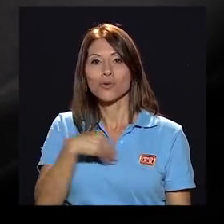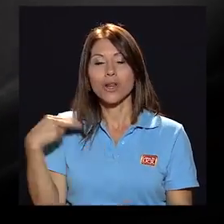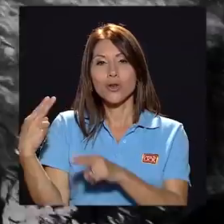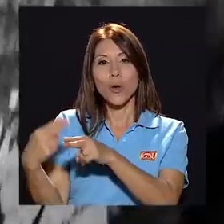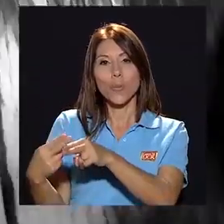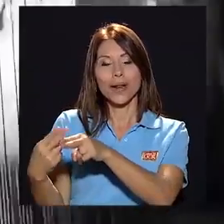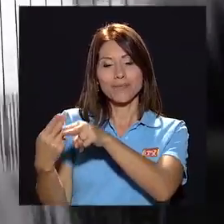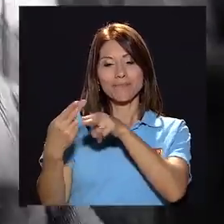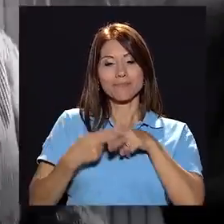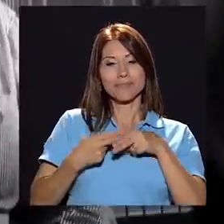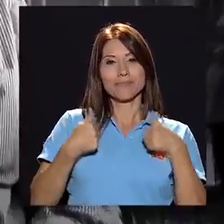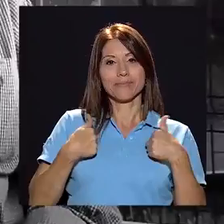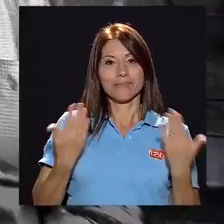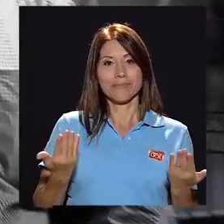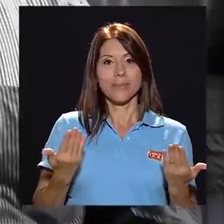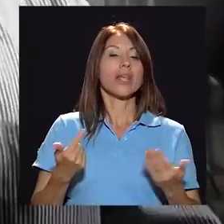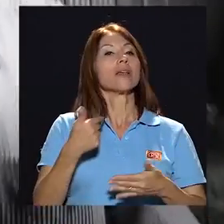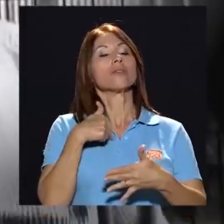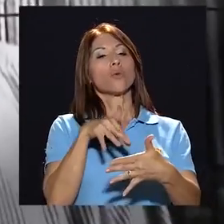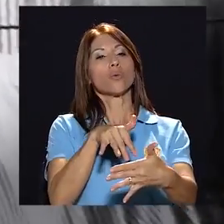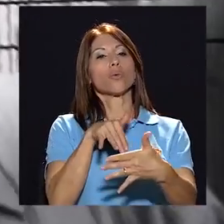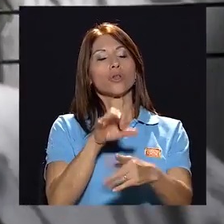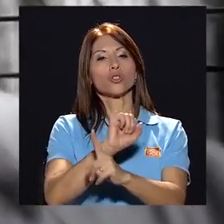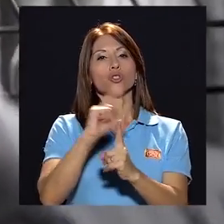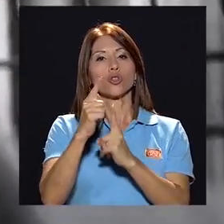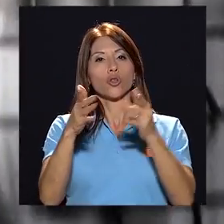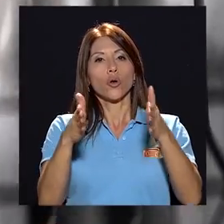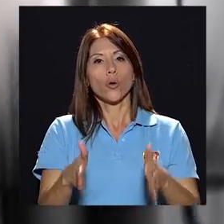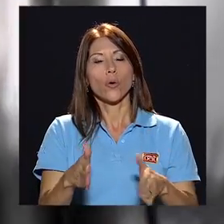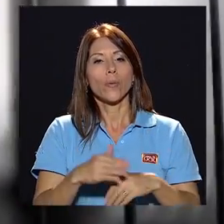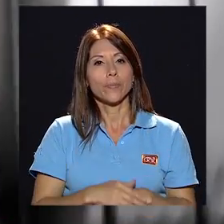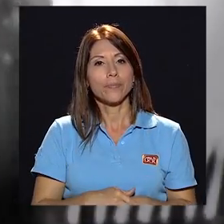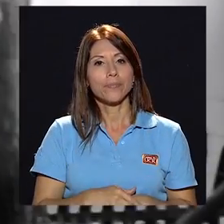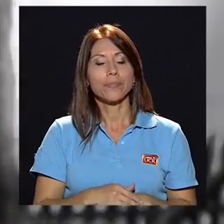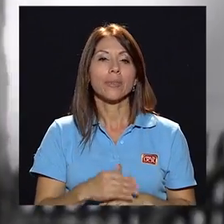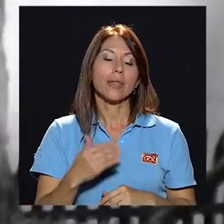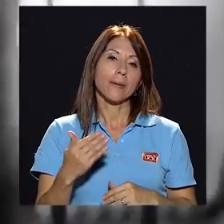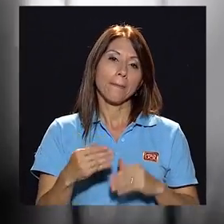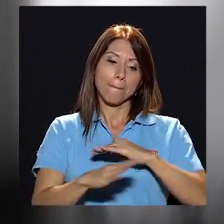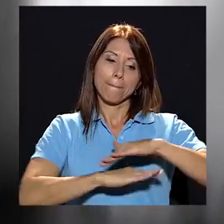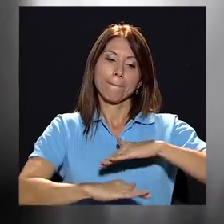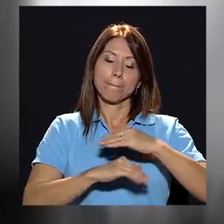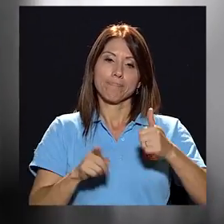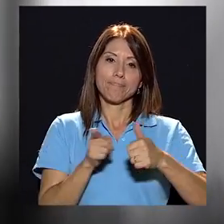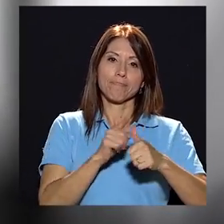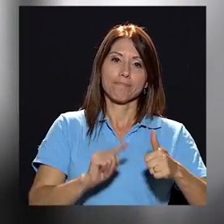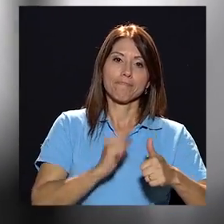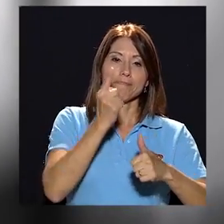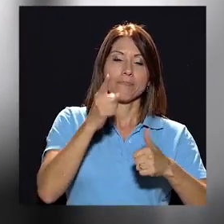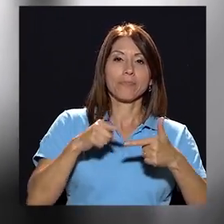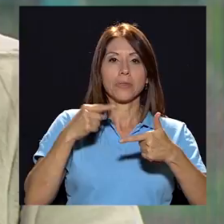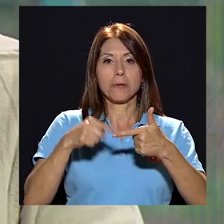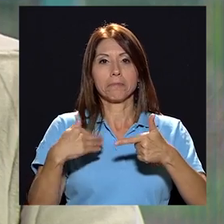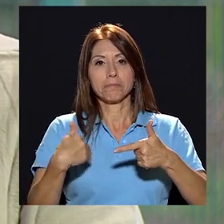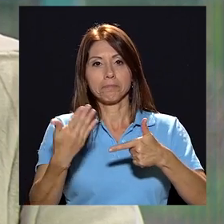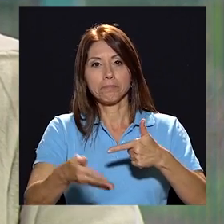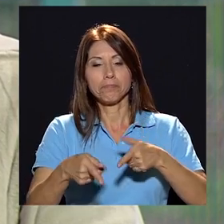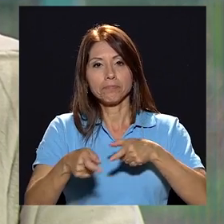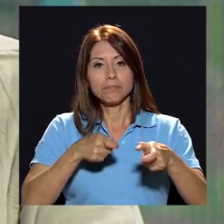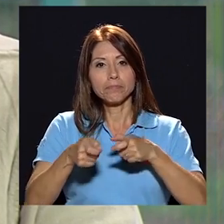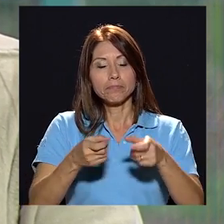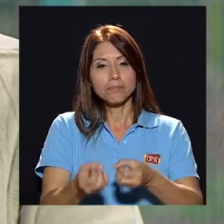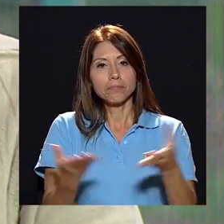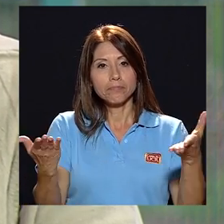decidieron colocármelo mi formación base soy sociólogo y luego posteriormente estudié administración